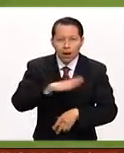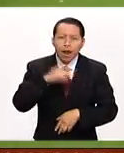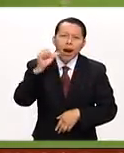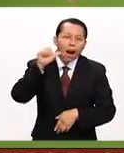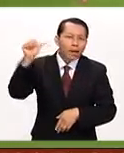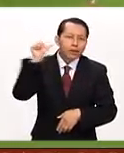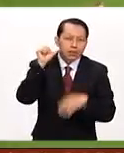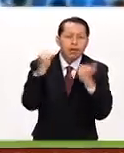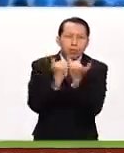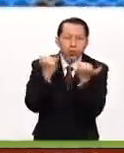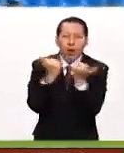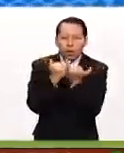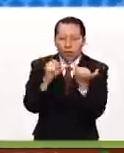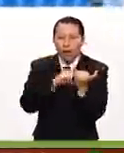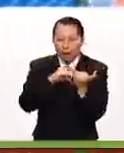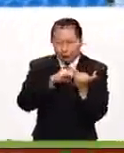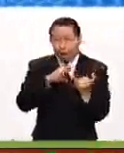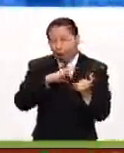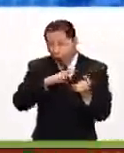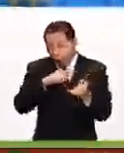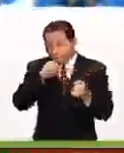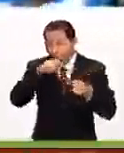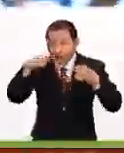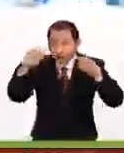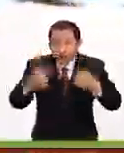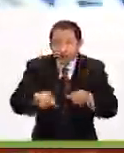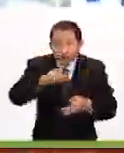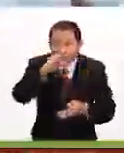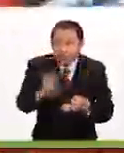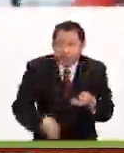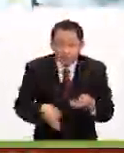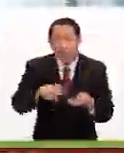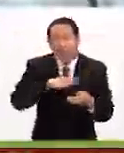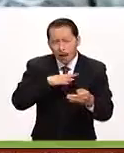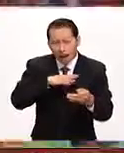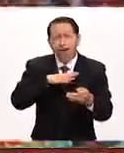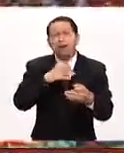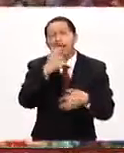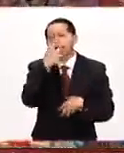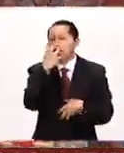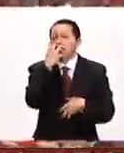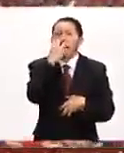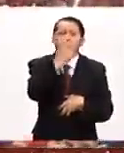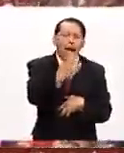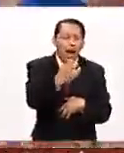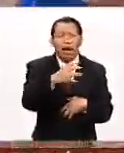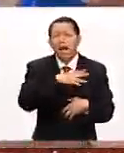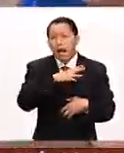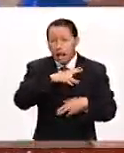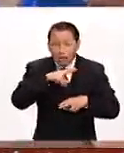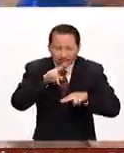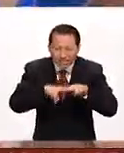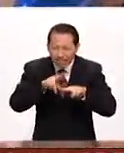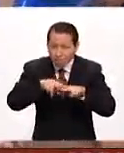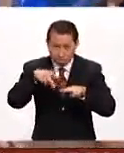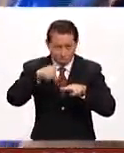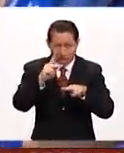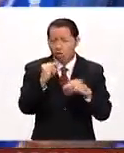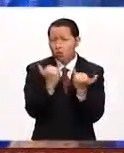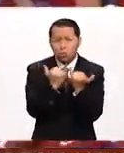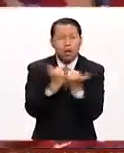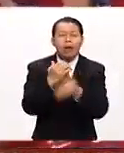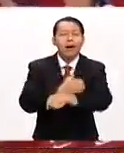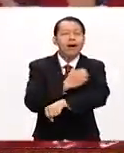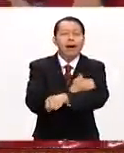ayer, justamente en la final, que a pesar de que ya no estaba jugando, gritaba, estaba desde la banca apoyando a sus propios compañeros,